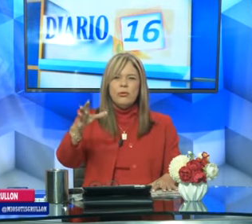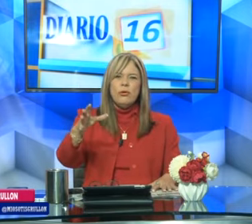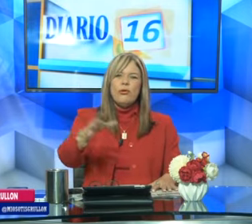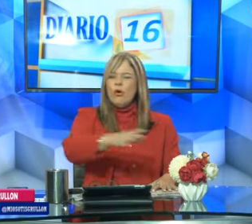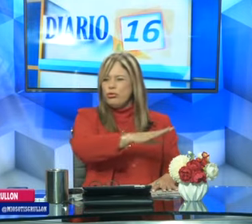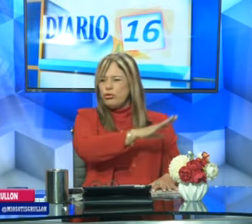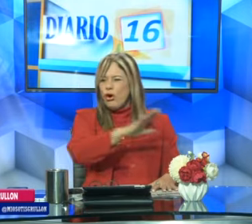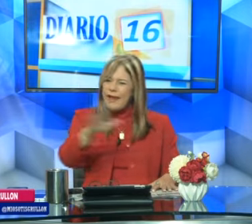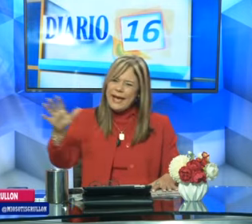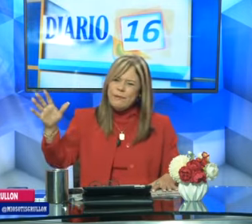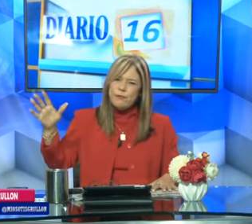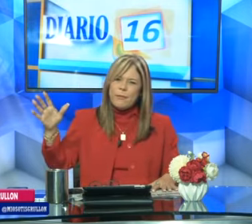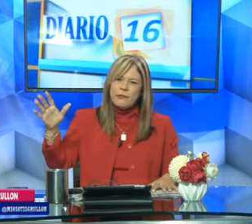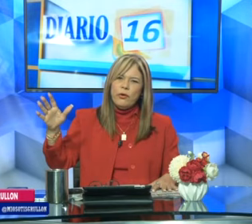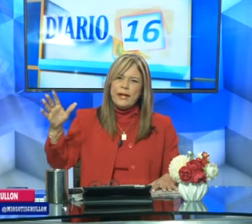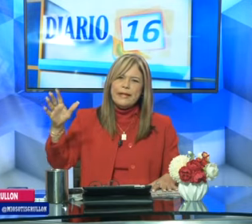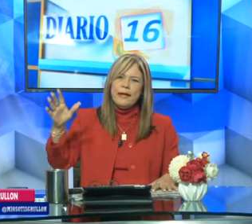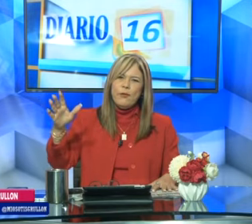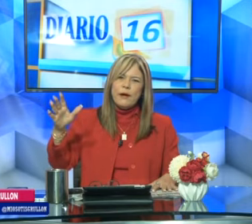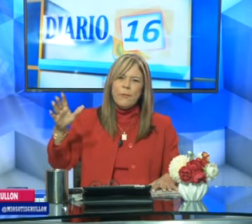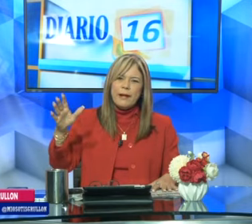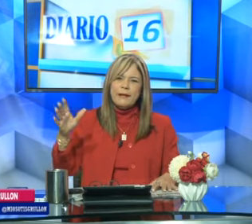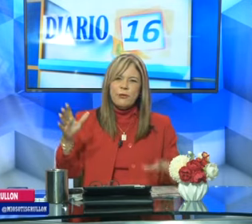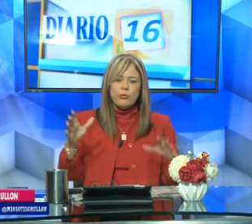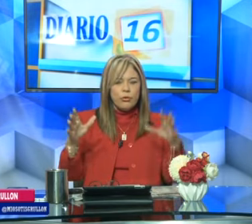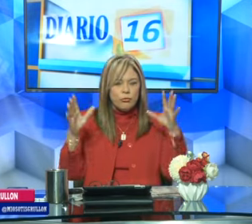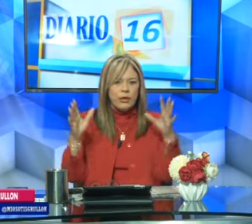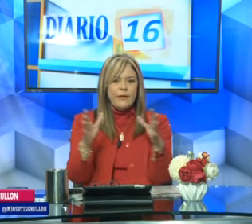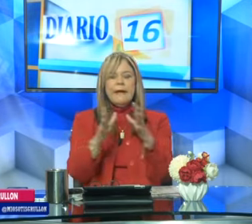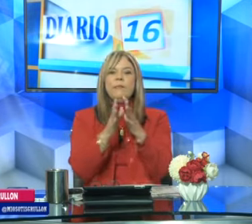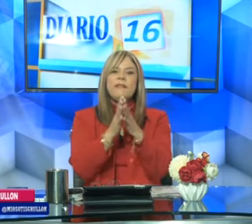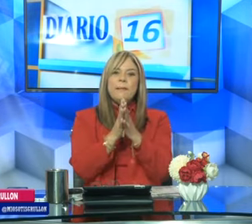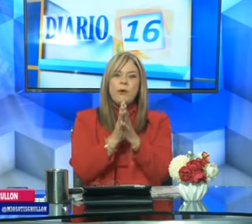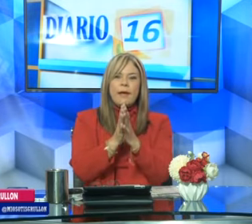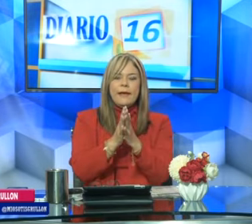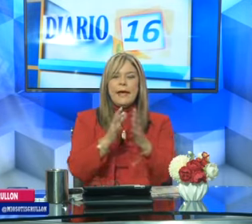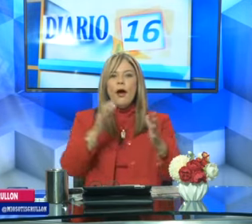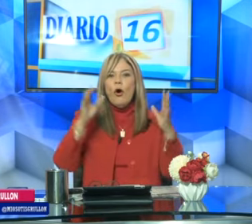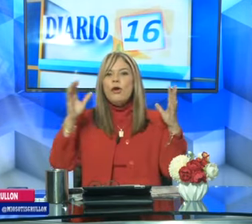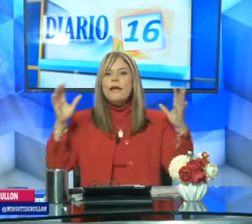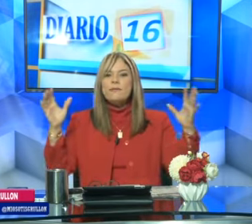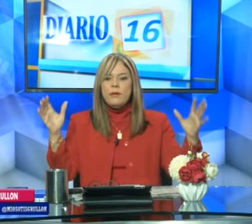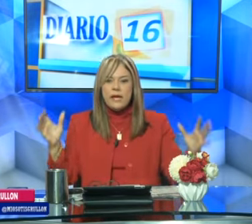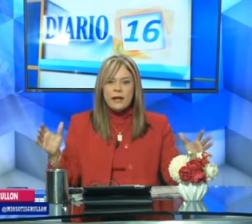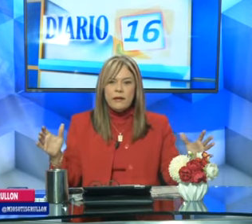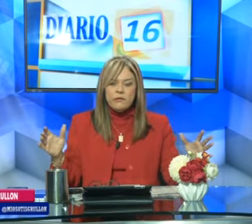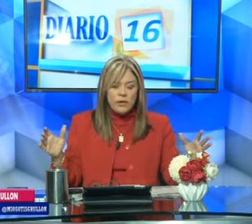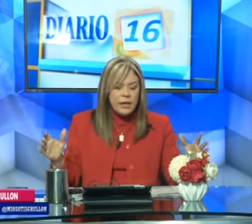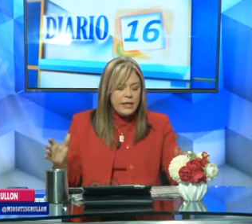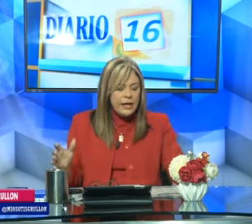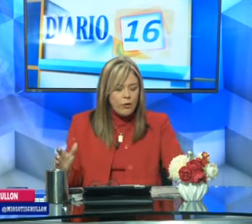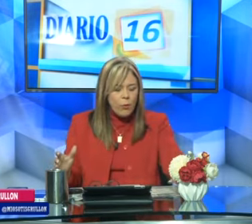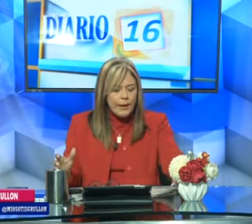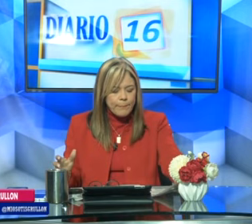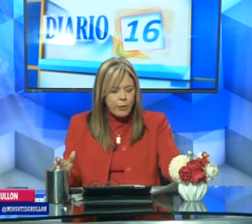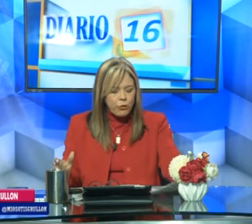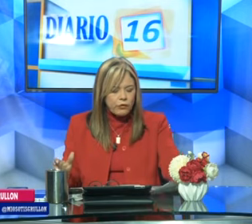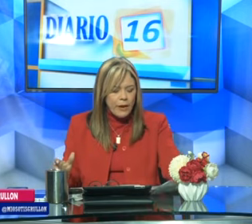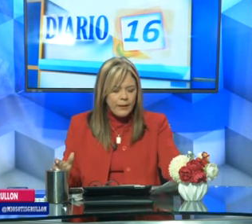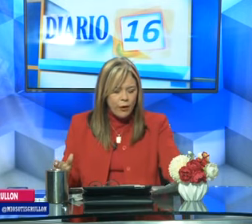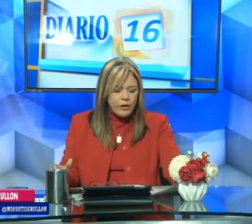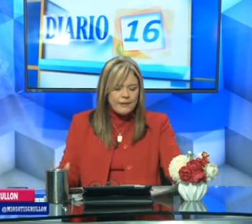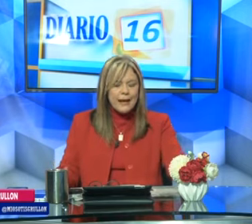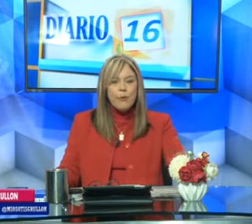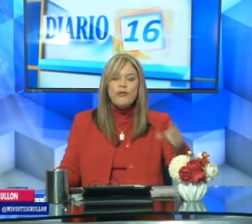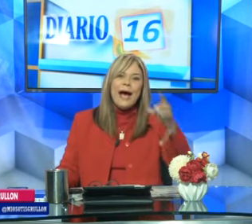lleno con todas las informaciones que tenemos que compartir con todos ustedes. Dicen por ahí que hoy es viernes y el cuerpo